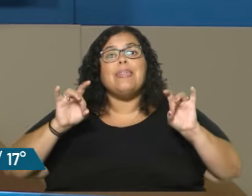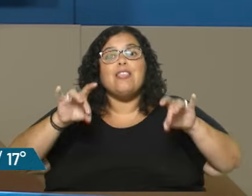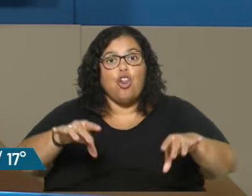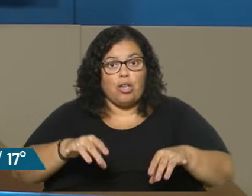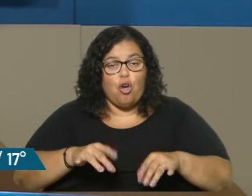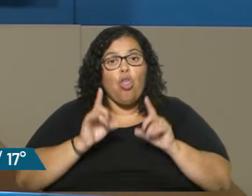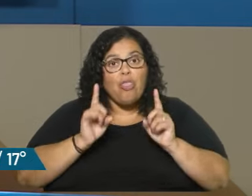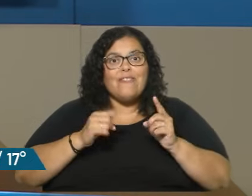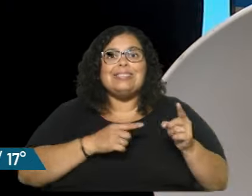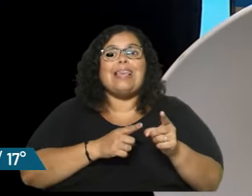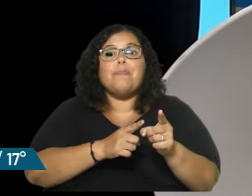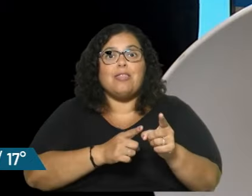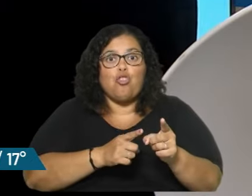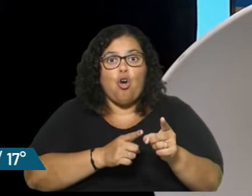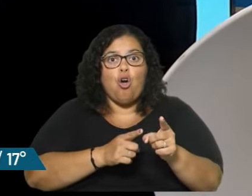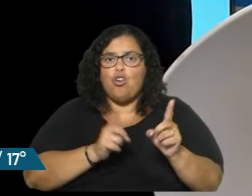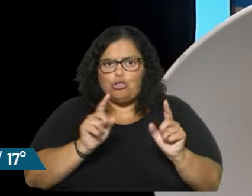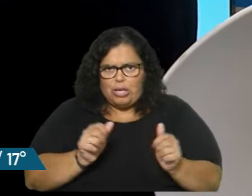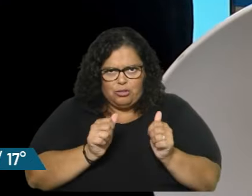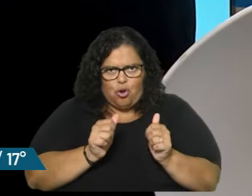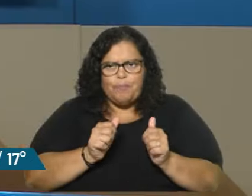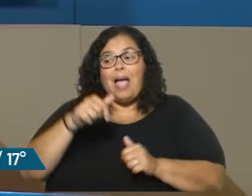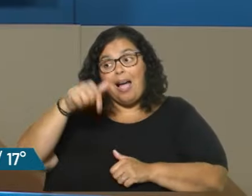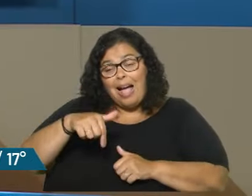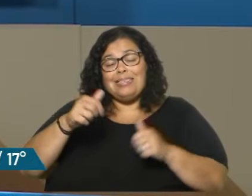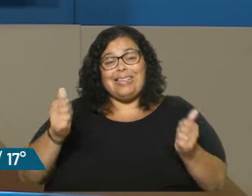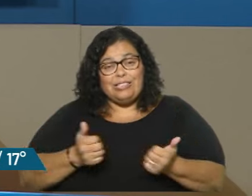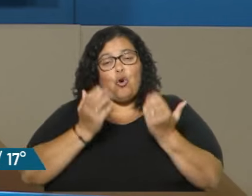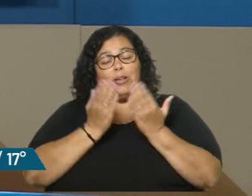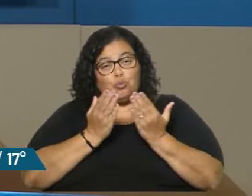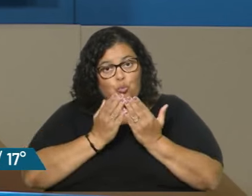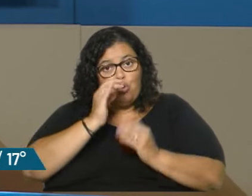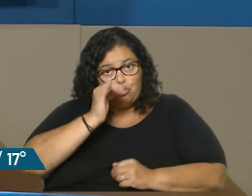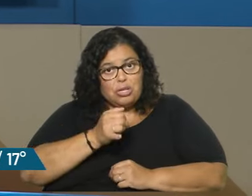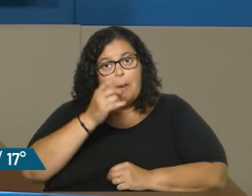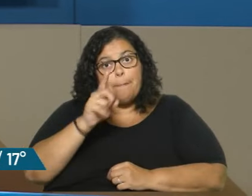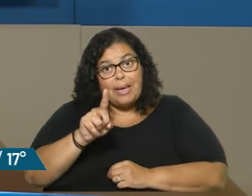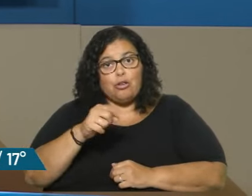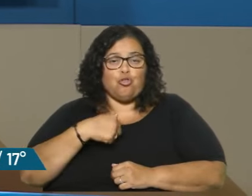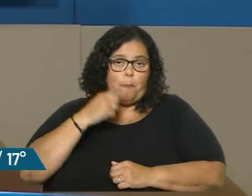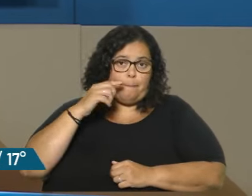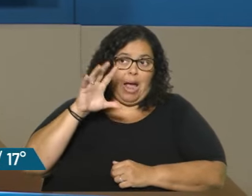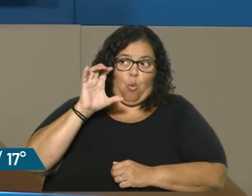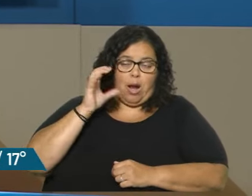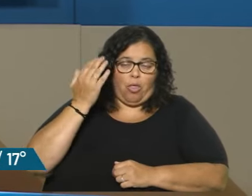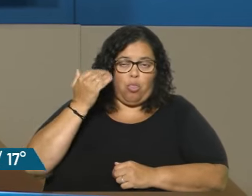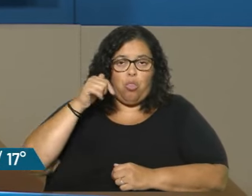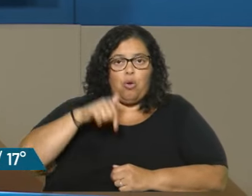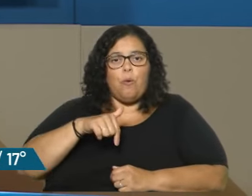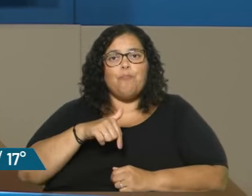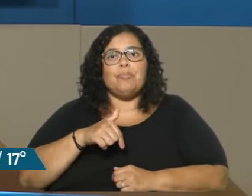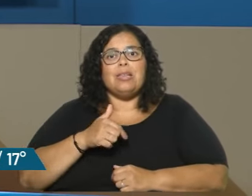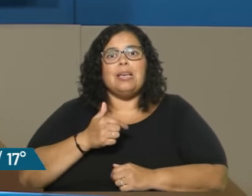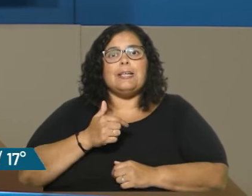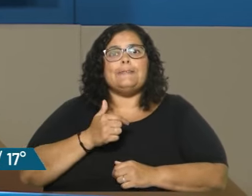correcto seguimiento. de eso se hizo. Los estudios que se hicieron, Leonardo, me acuerdo, para la fecha es